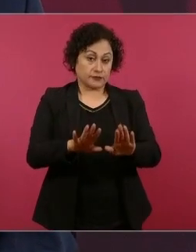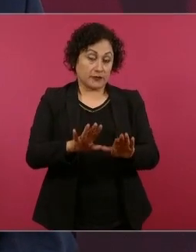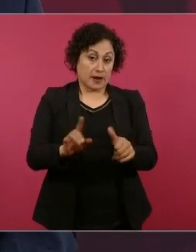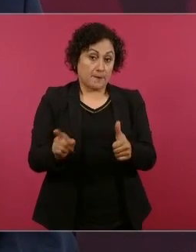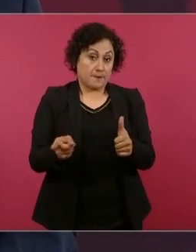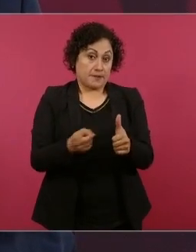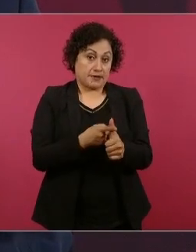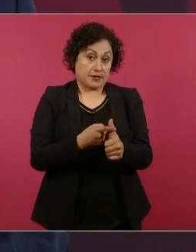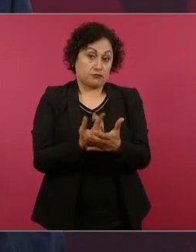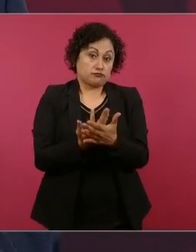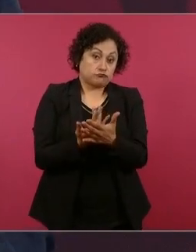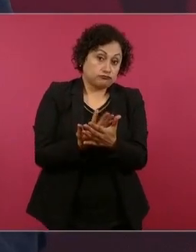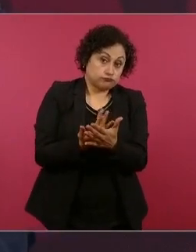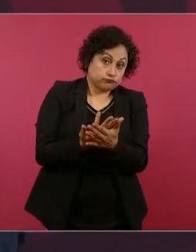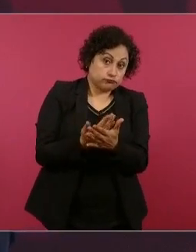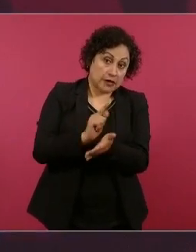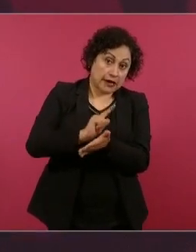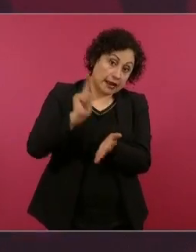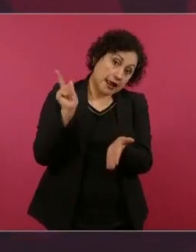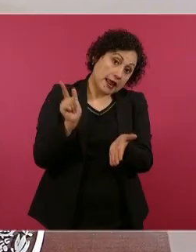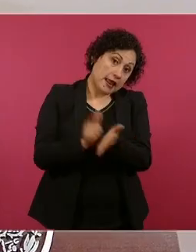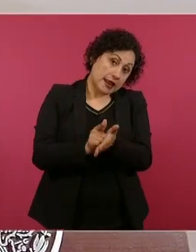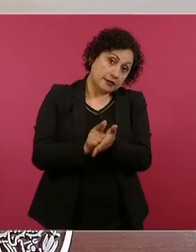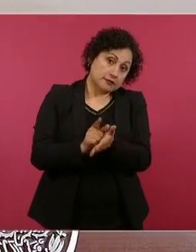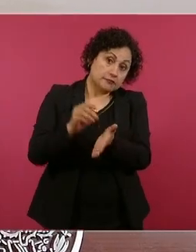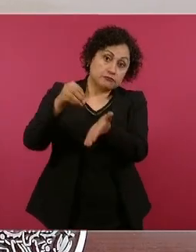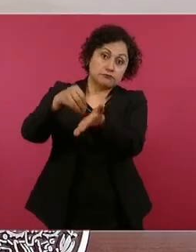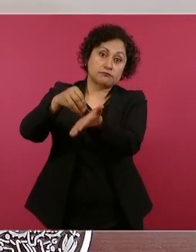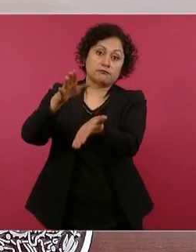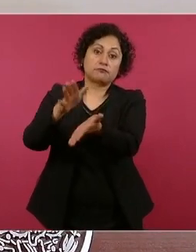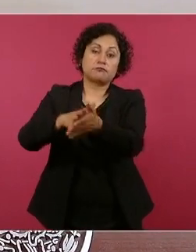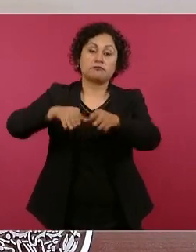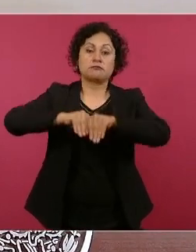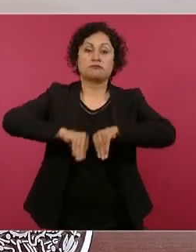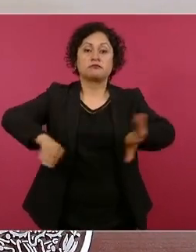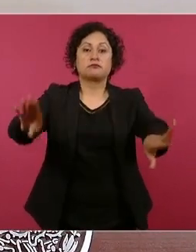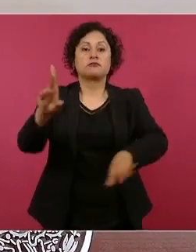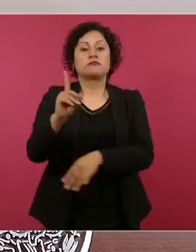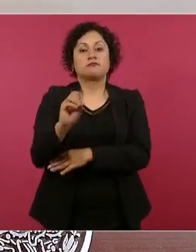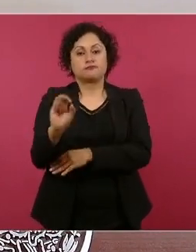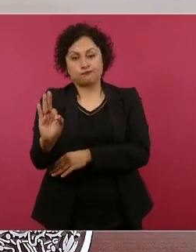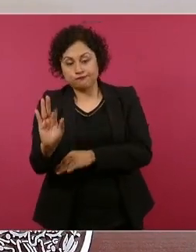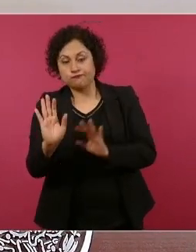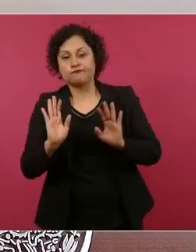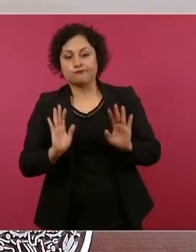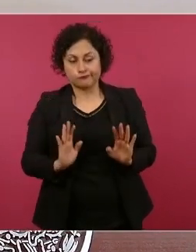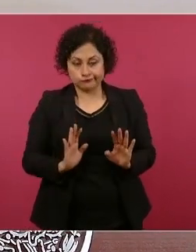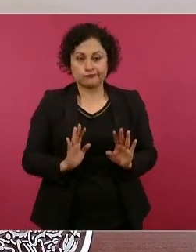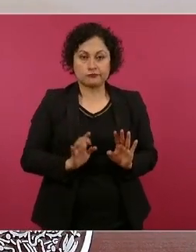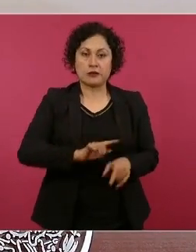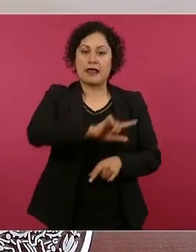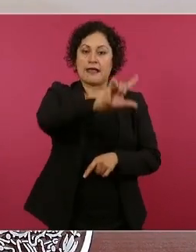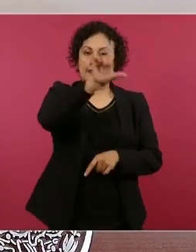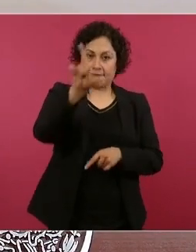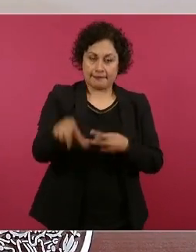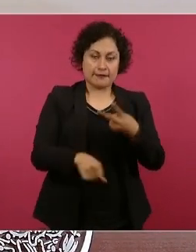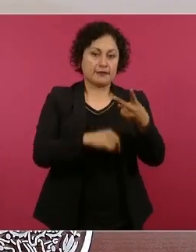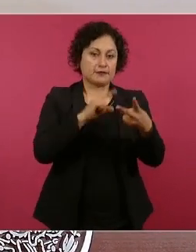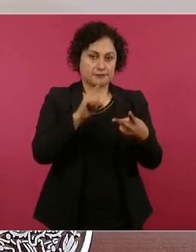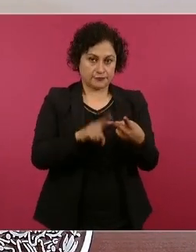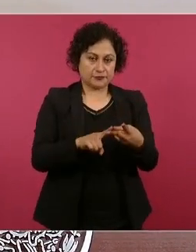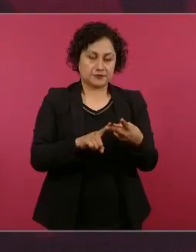la ley, luego establecer